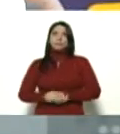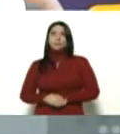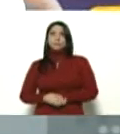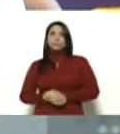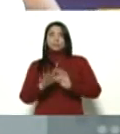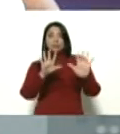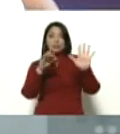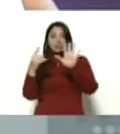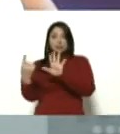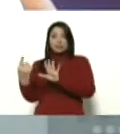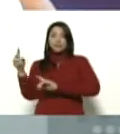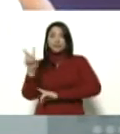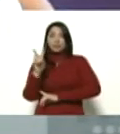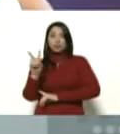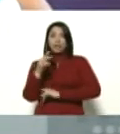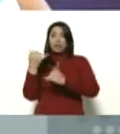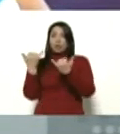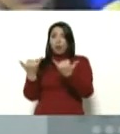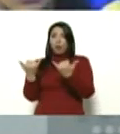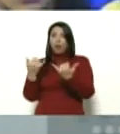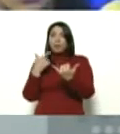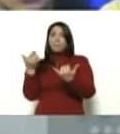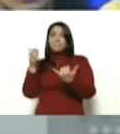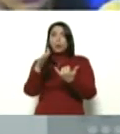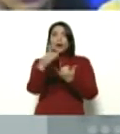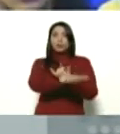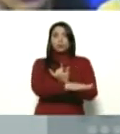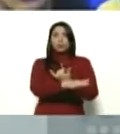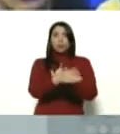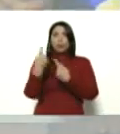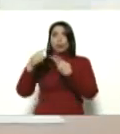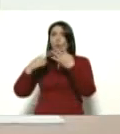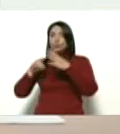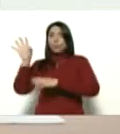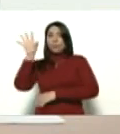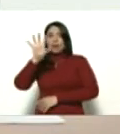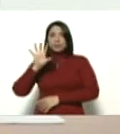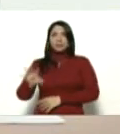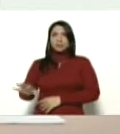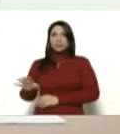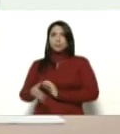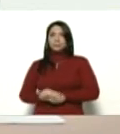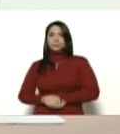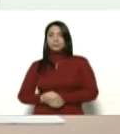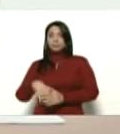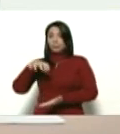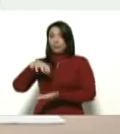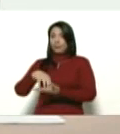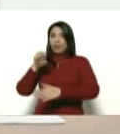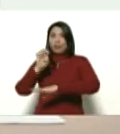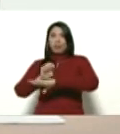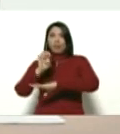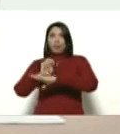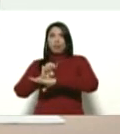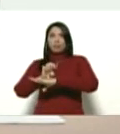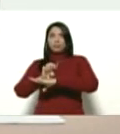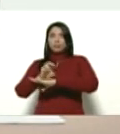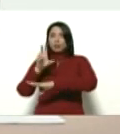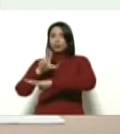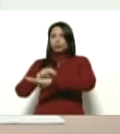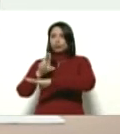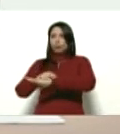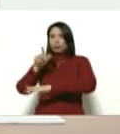venezolanos por ahora fallecidos en el exterior. En Guayaquil, Lee Montes, doctora